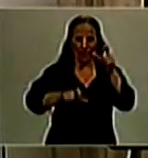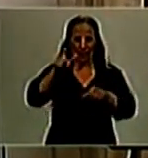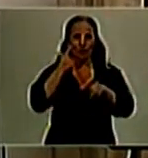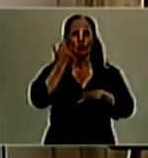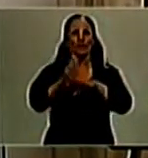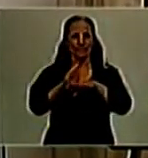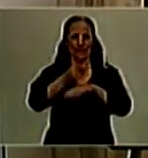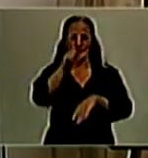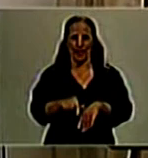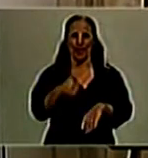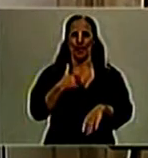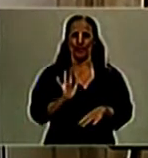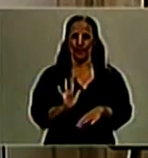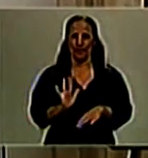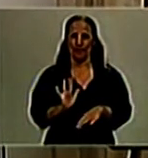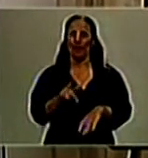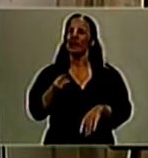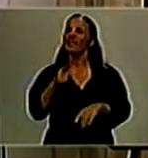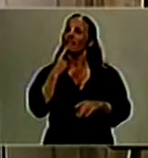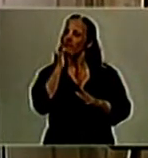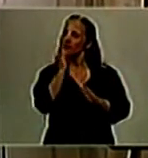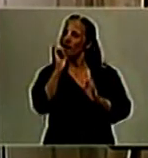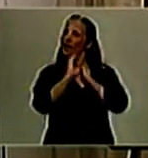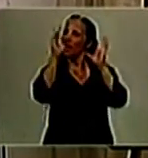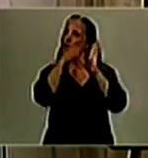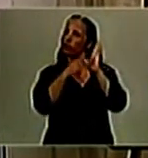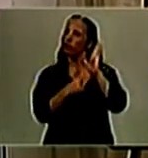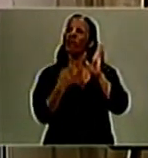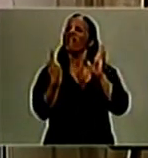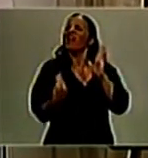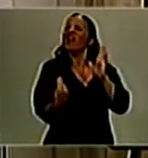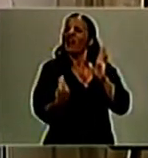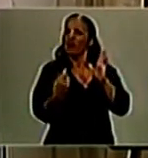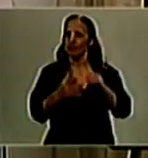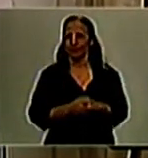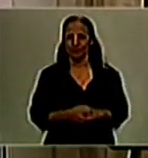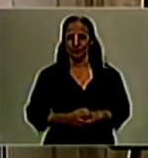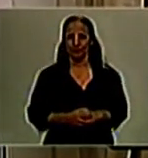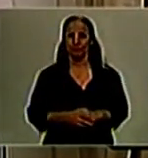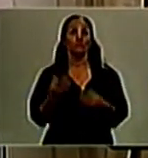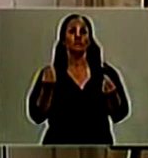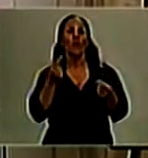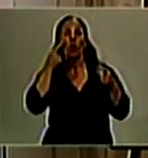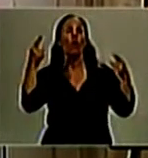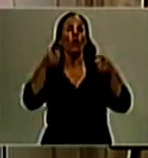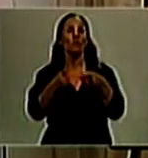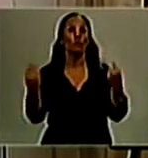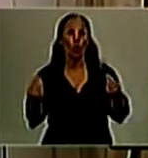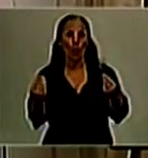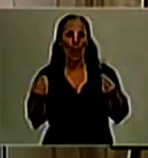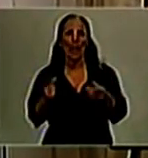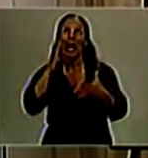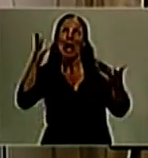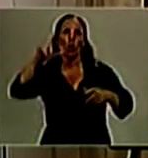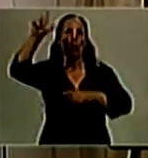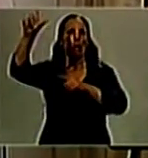tipifica específicamente de qué estamos hablando. Para la prevención de amenazas